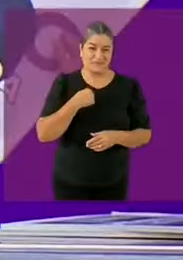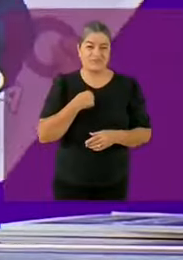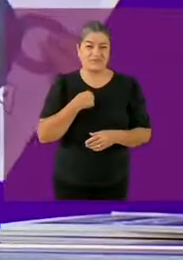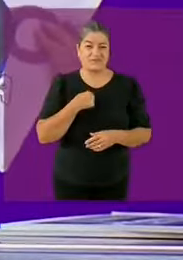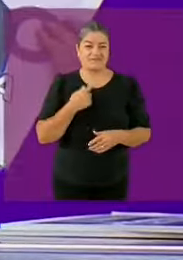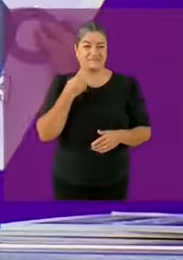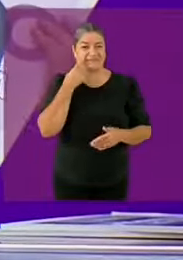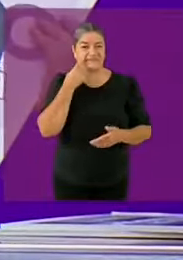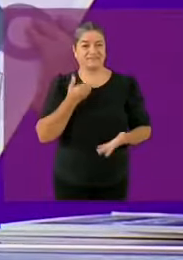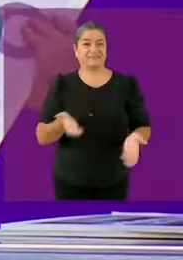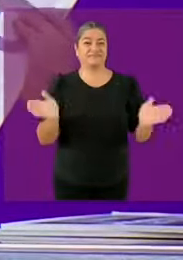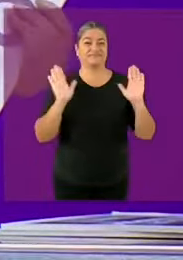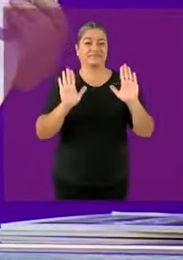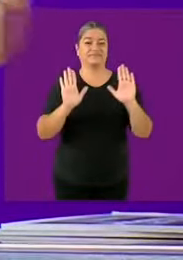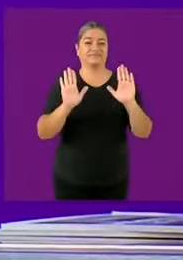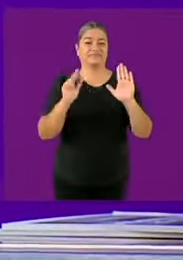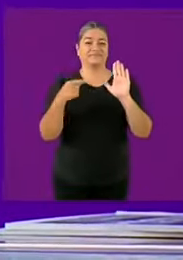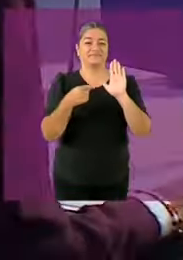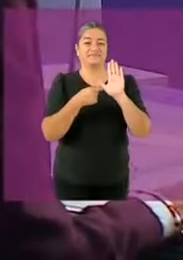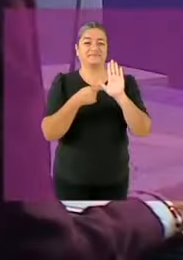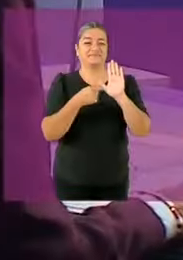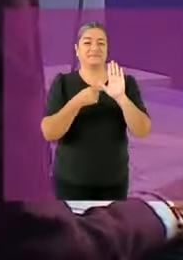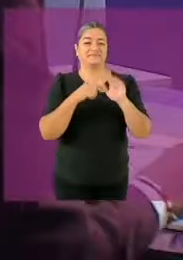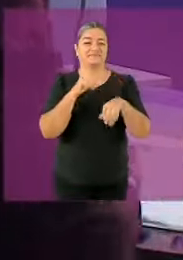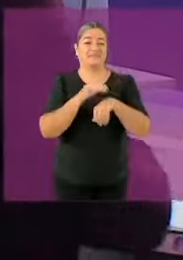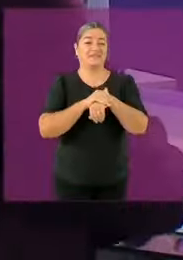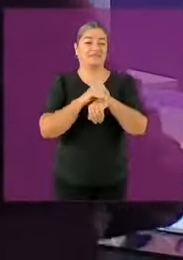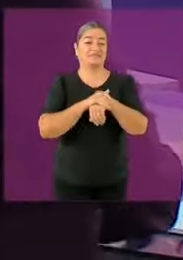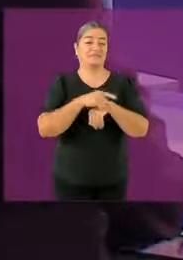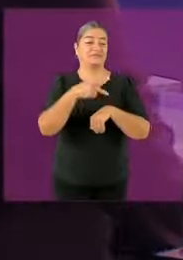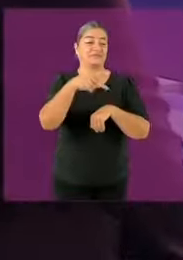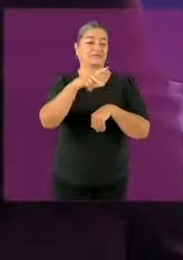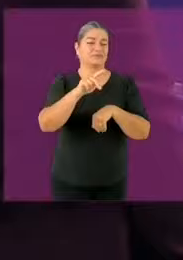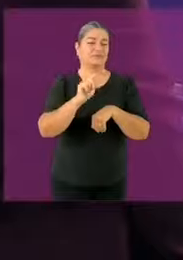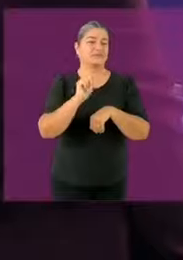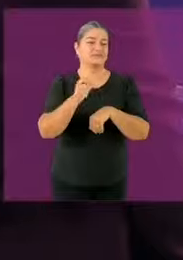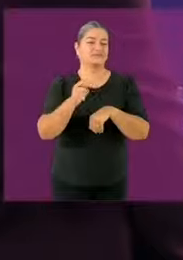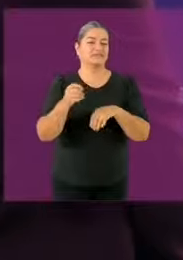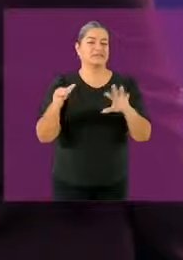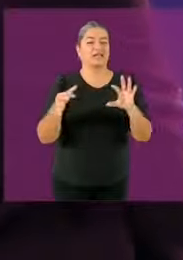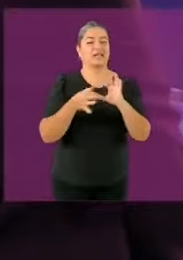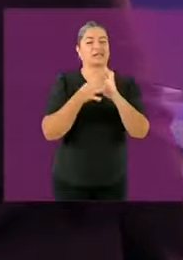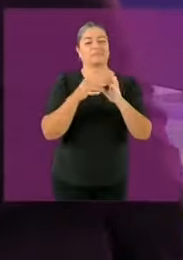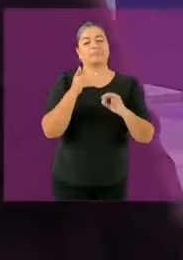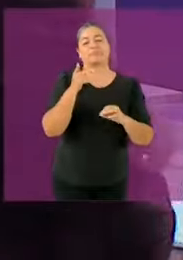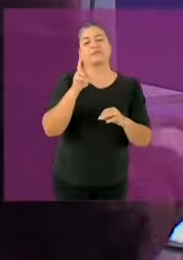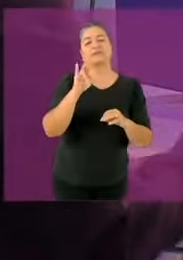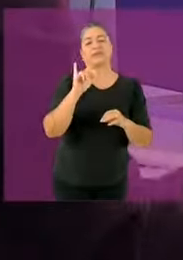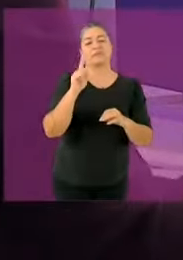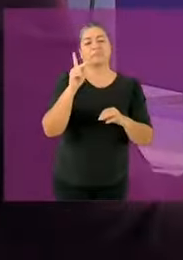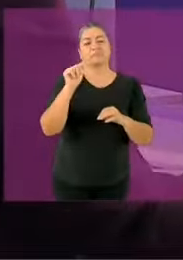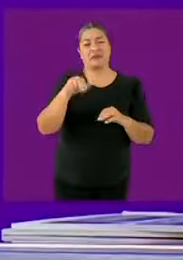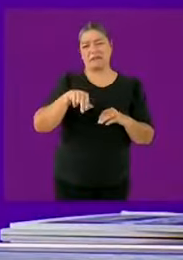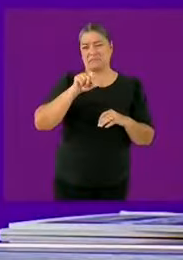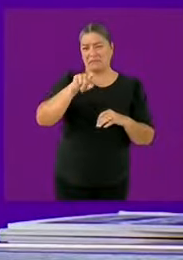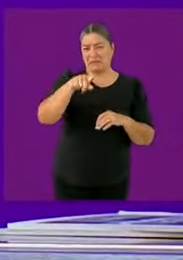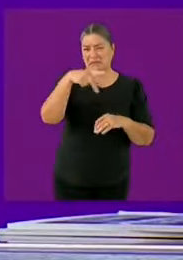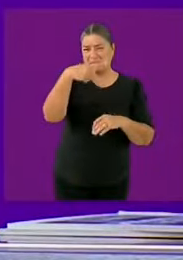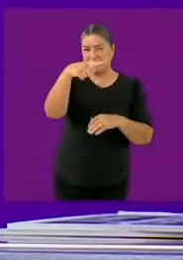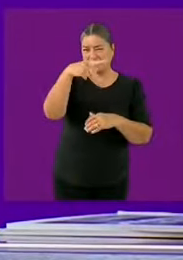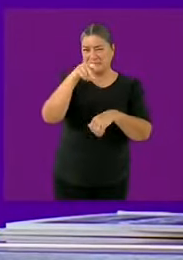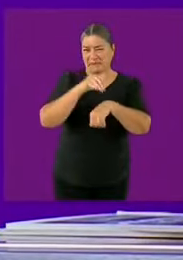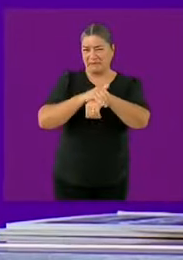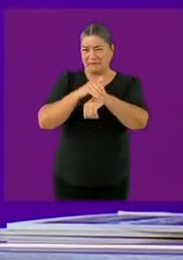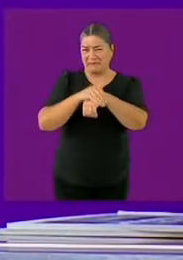¿acorralada? ¿con Barle? Pues ahí estás Claudia con Eugenio que acaba de salir de la cárcel este yo quiero hablar rápidamente de los programas sociales